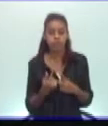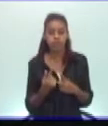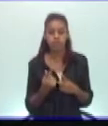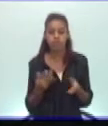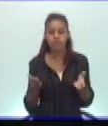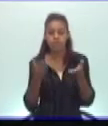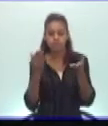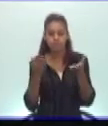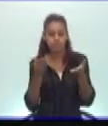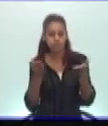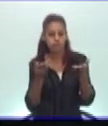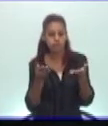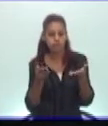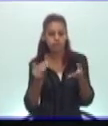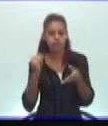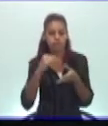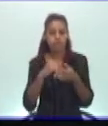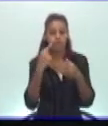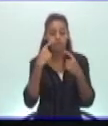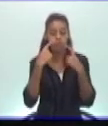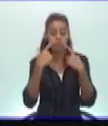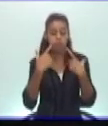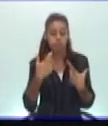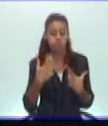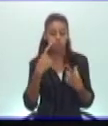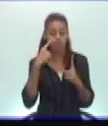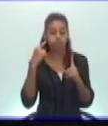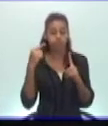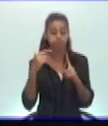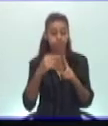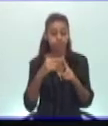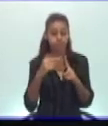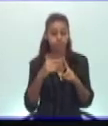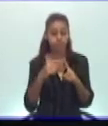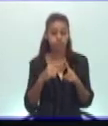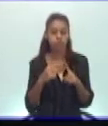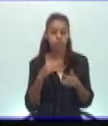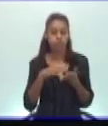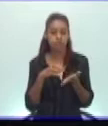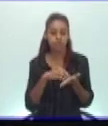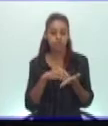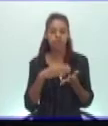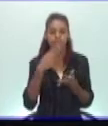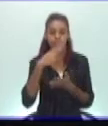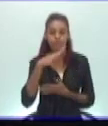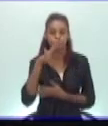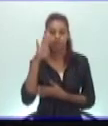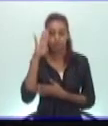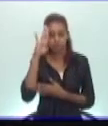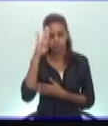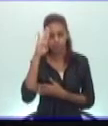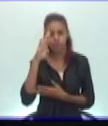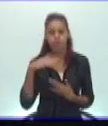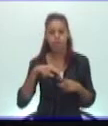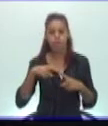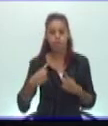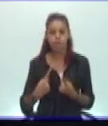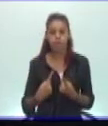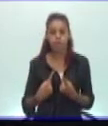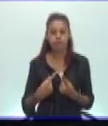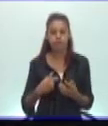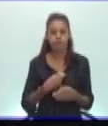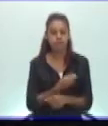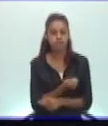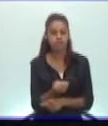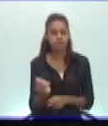y sobre todo contextualizado en Cuba. En Cuba, acuérdense que nuestro seminario puede abordar la